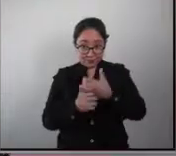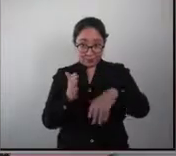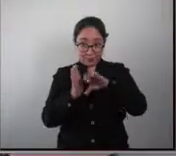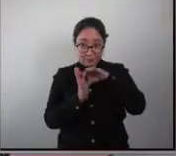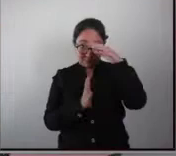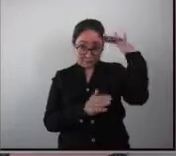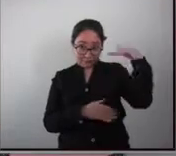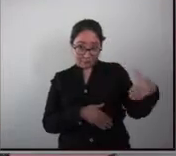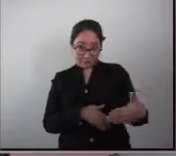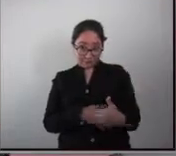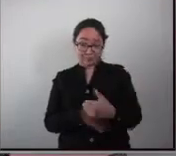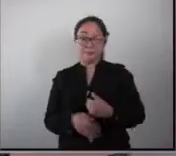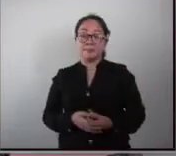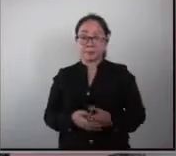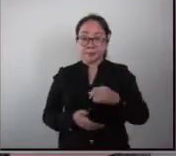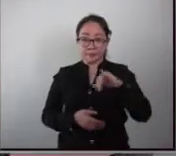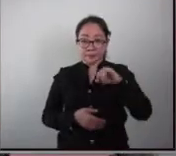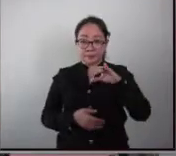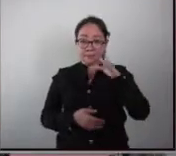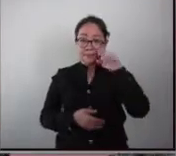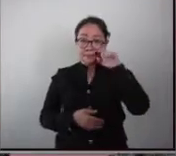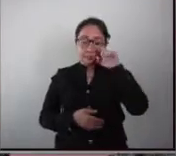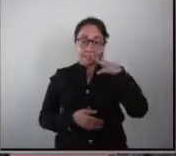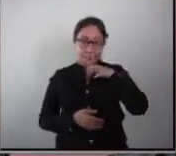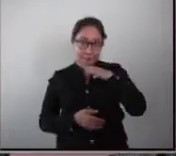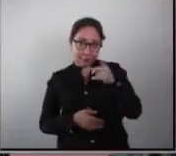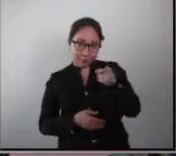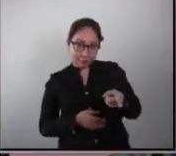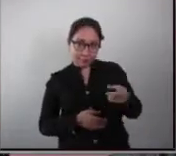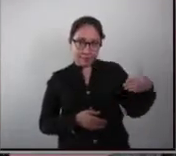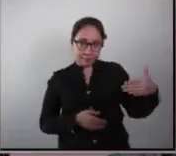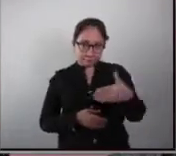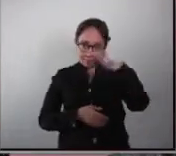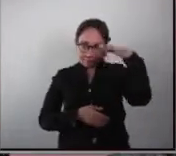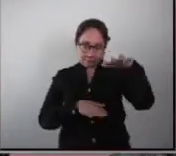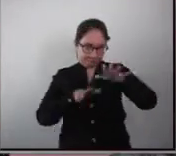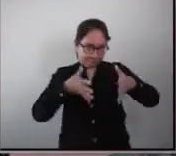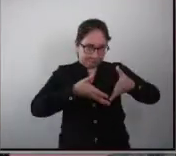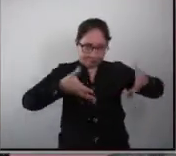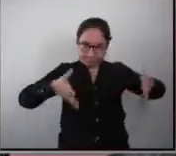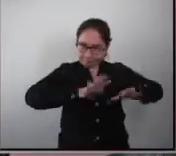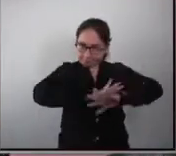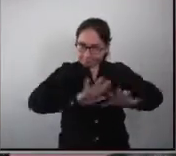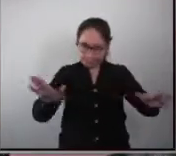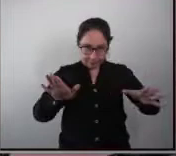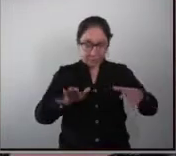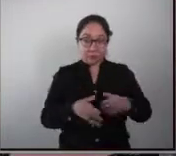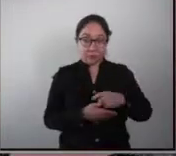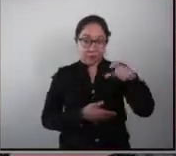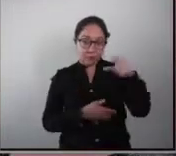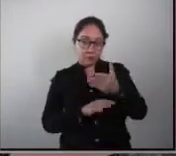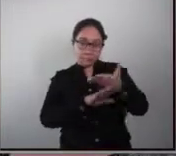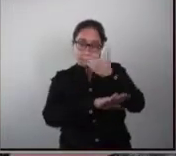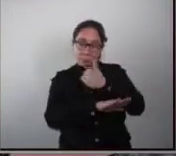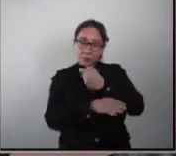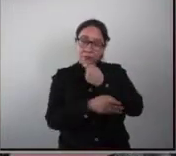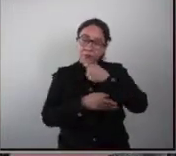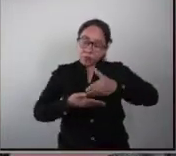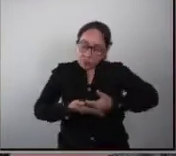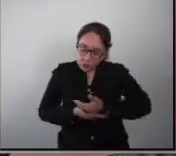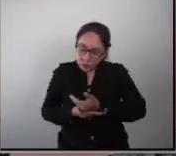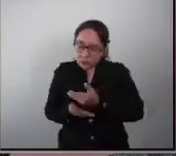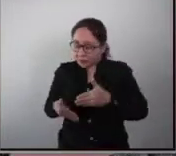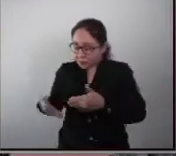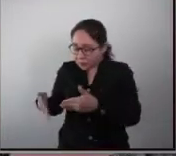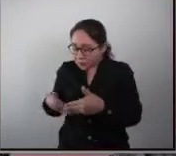bueno y como podemos ver aquí ya ese es el cuarto de los peces ya adultos ya una vez que pasan su edad ahí en el cuarto